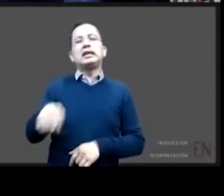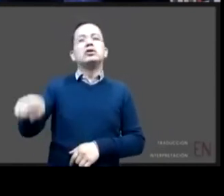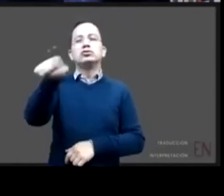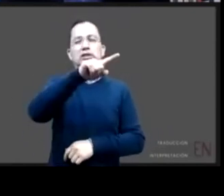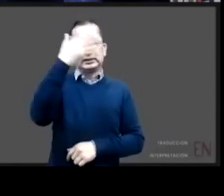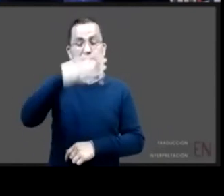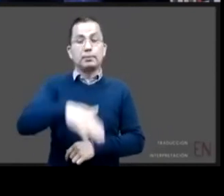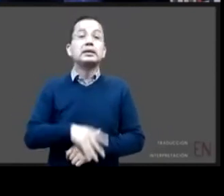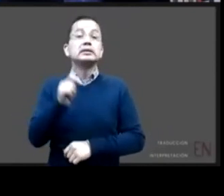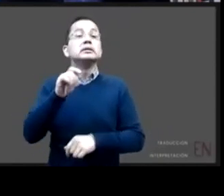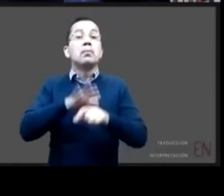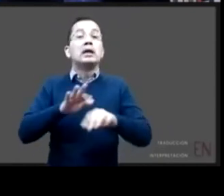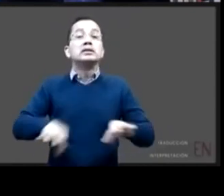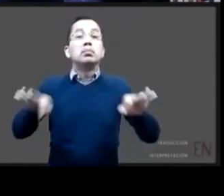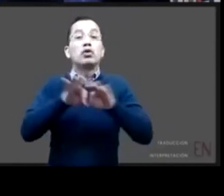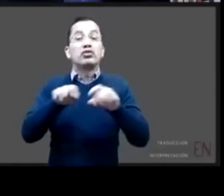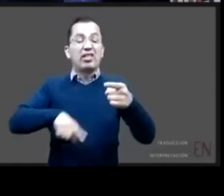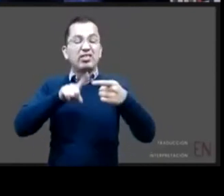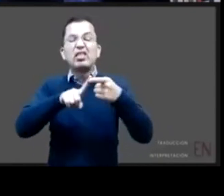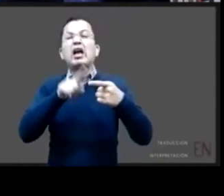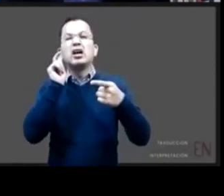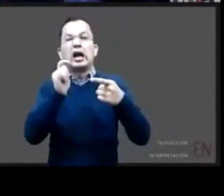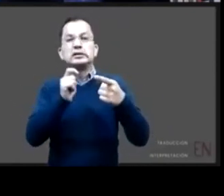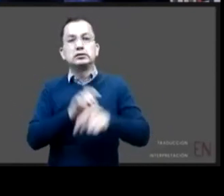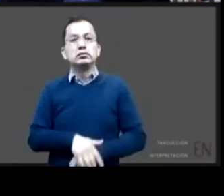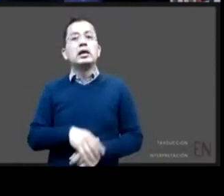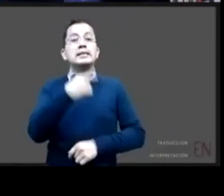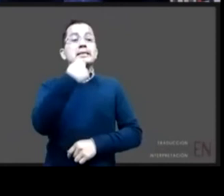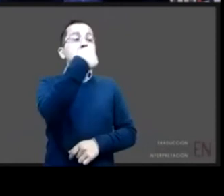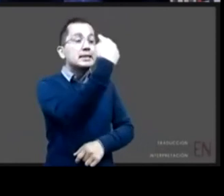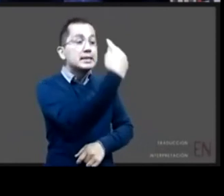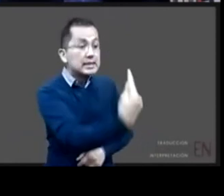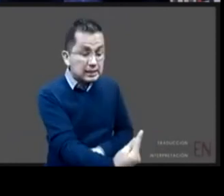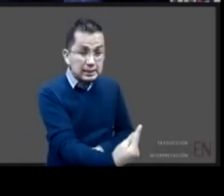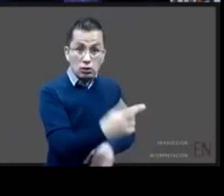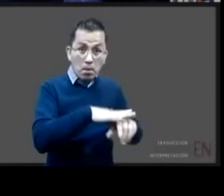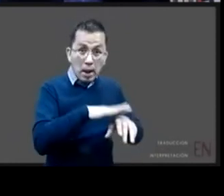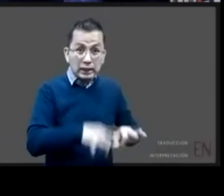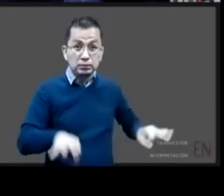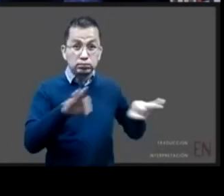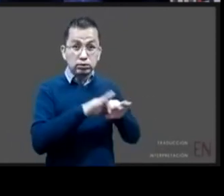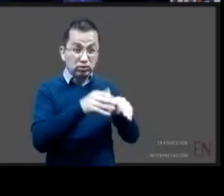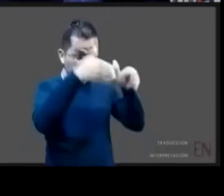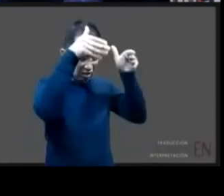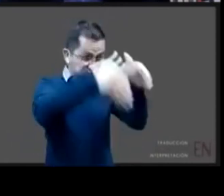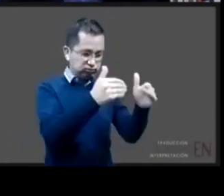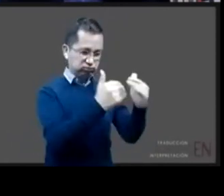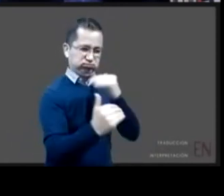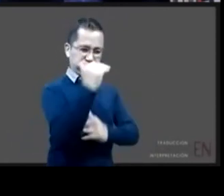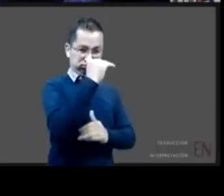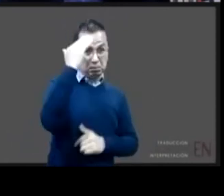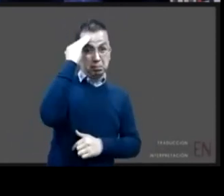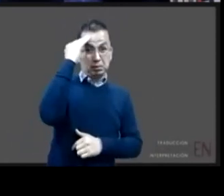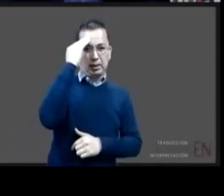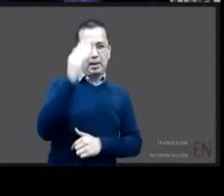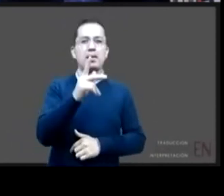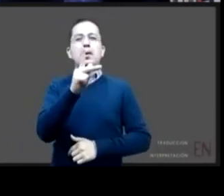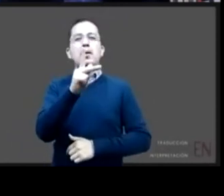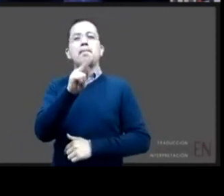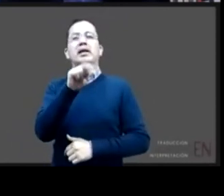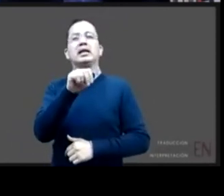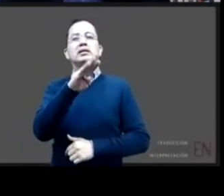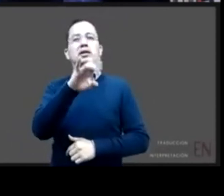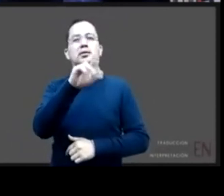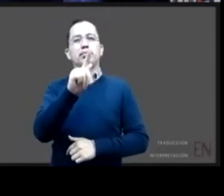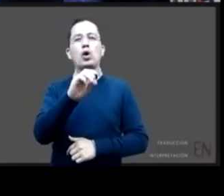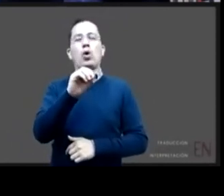y algunas de sus interpretaciones la más común pues ha sido que este principio lo identificamos como